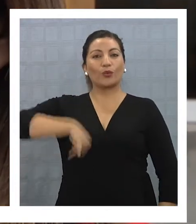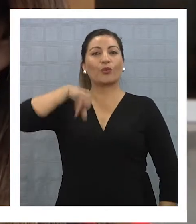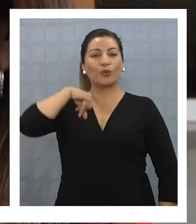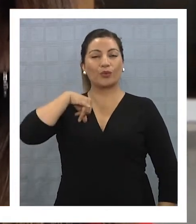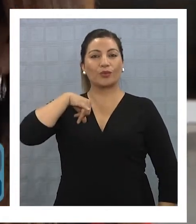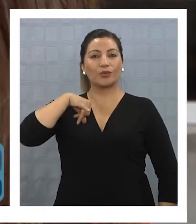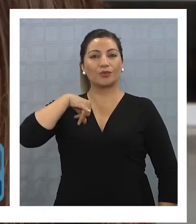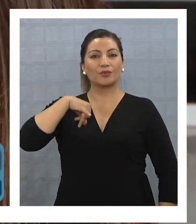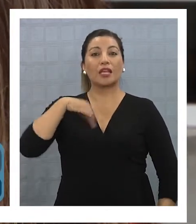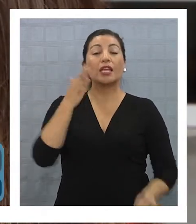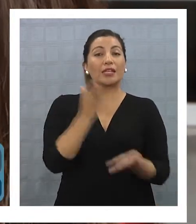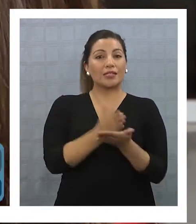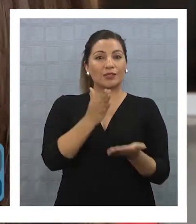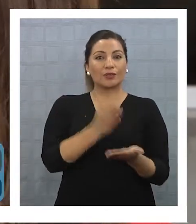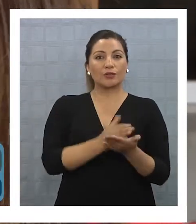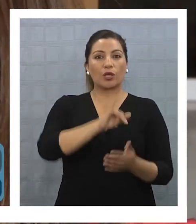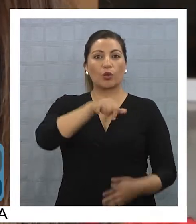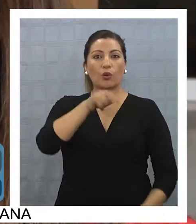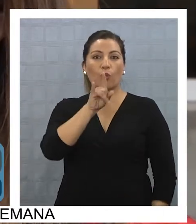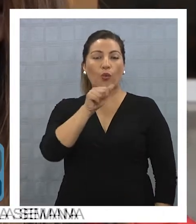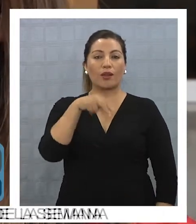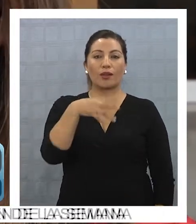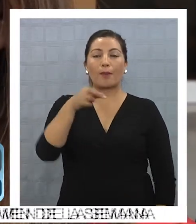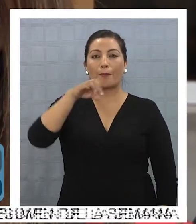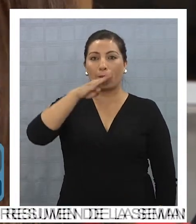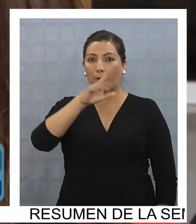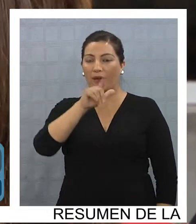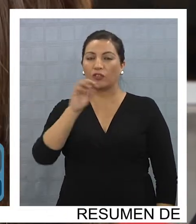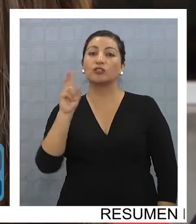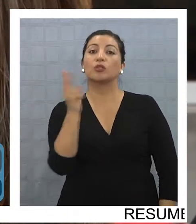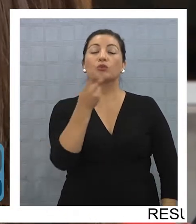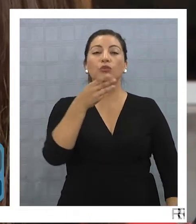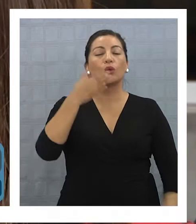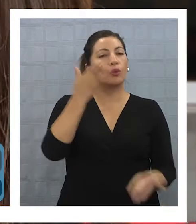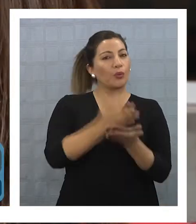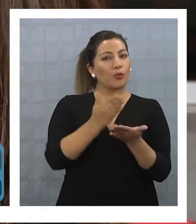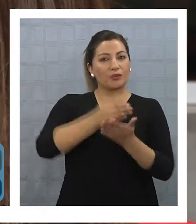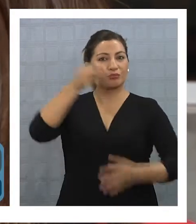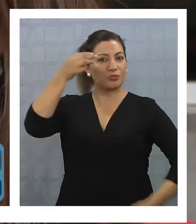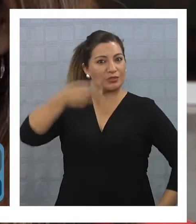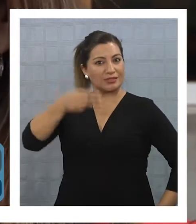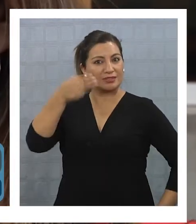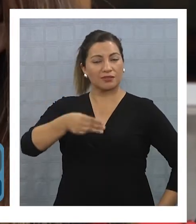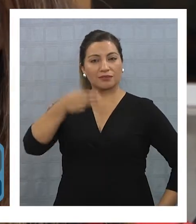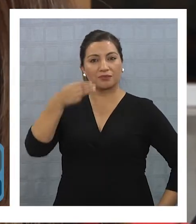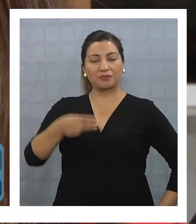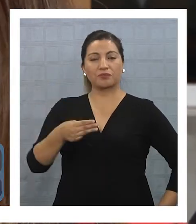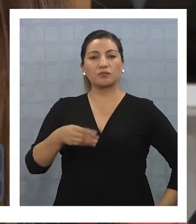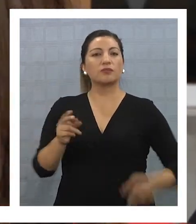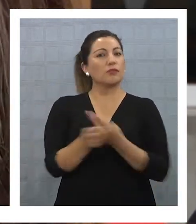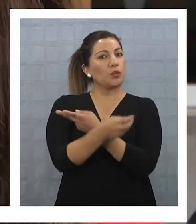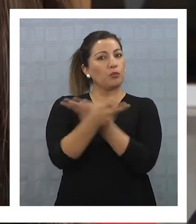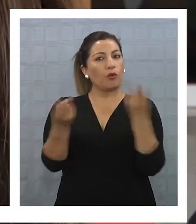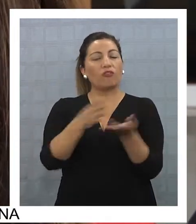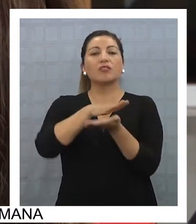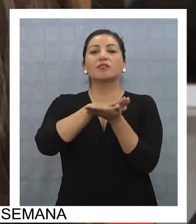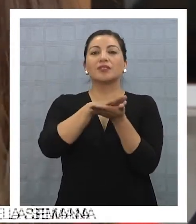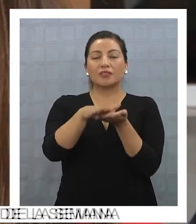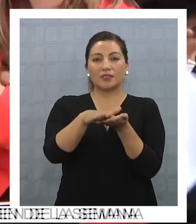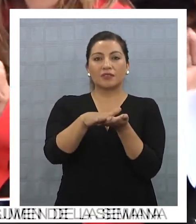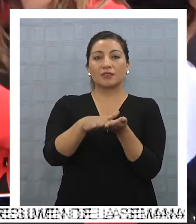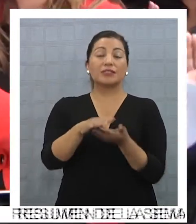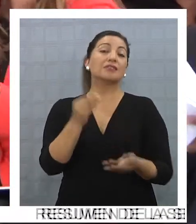este colegio, Juan Pablo II, porque se trata de un colegio municipal, un colegio público,